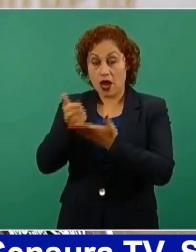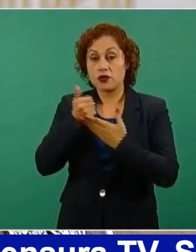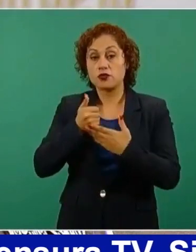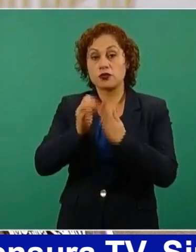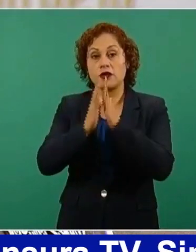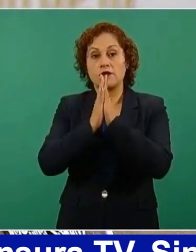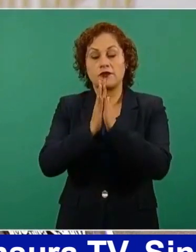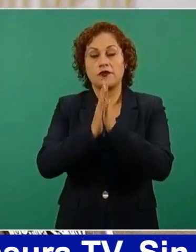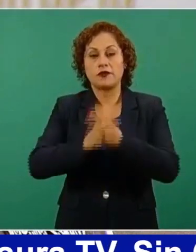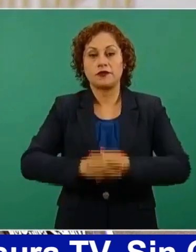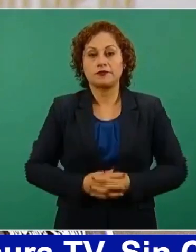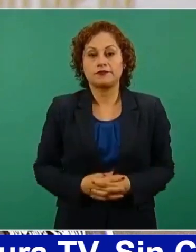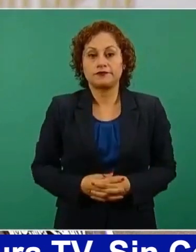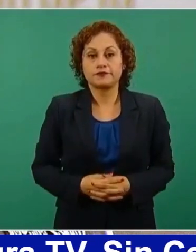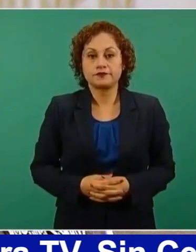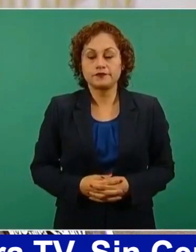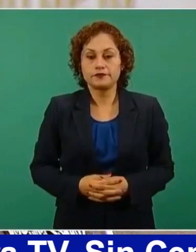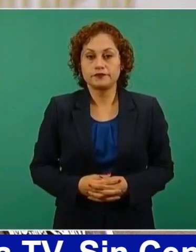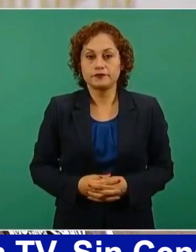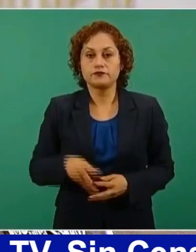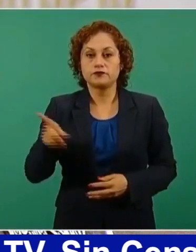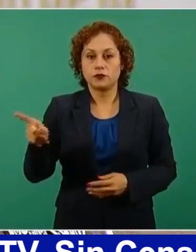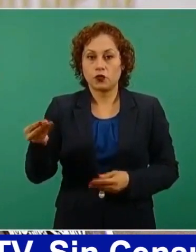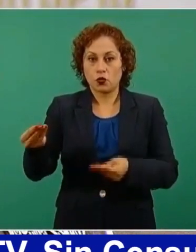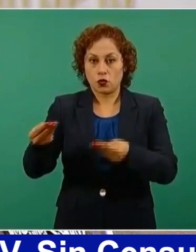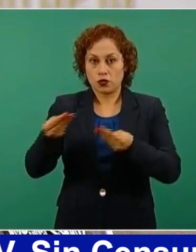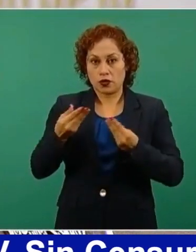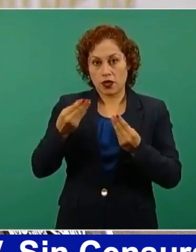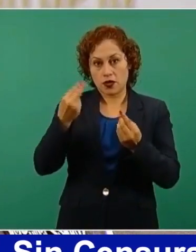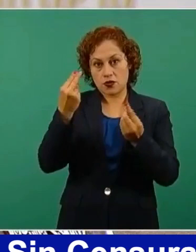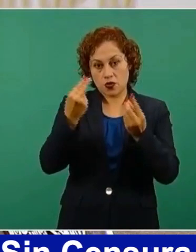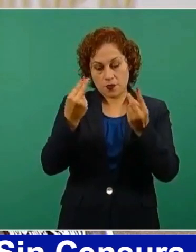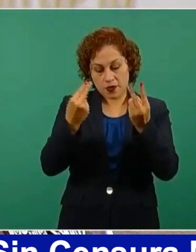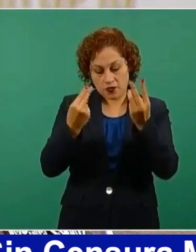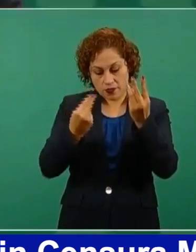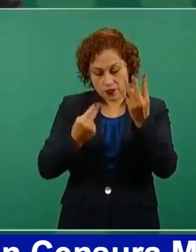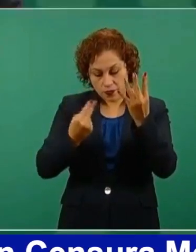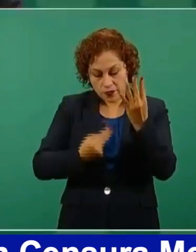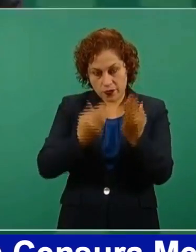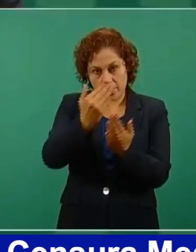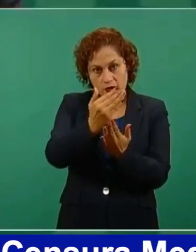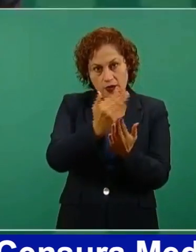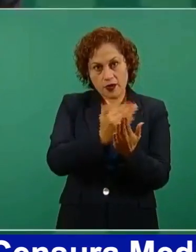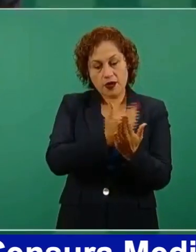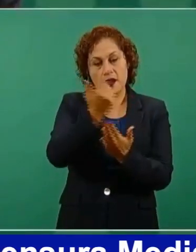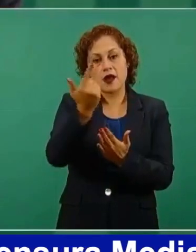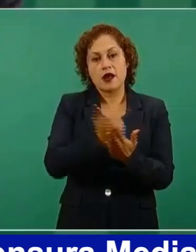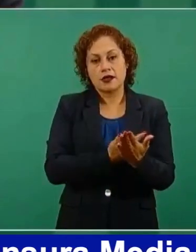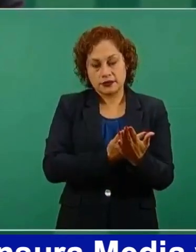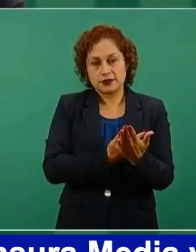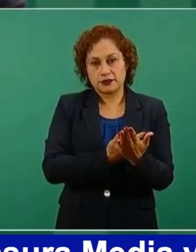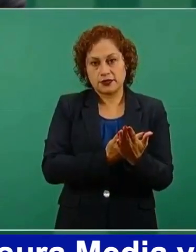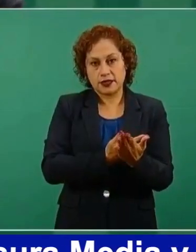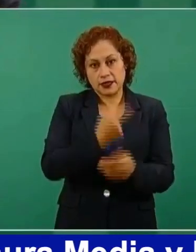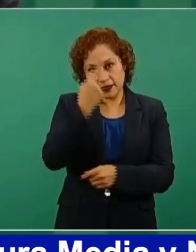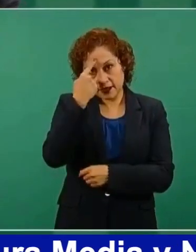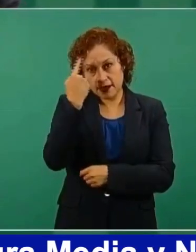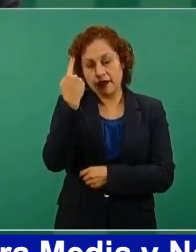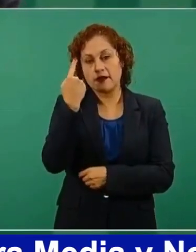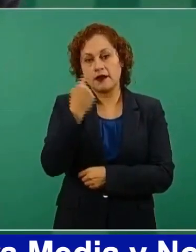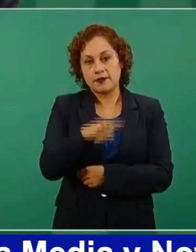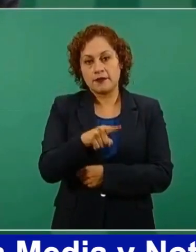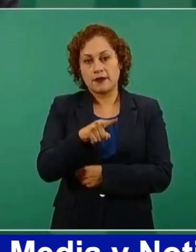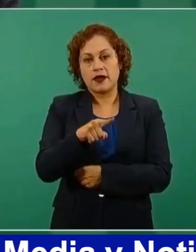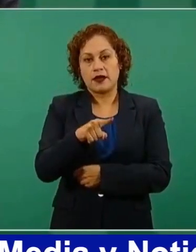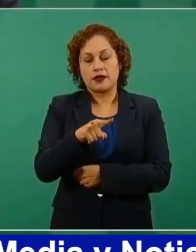eso, nos des los nombres, que si se puede especificar